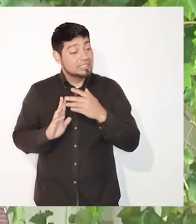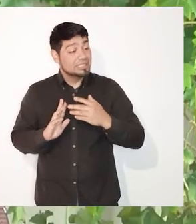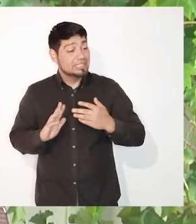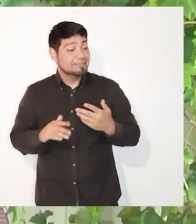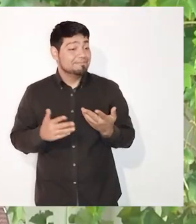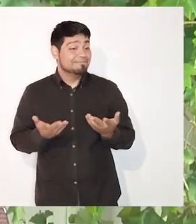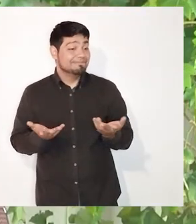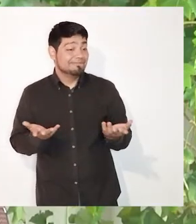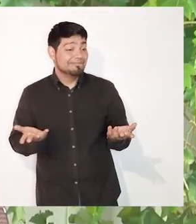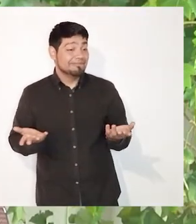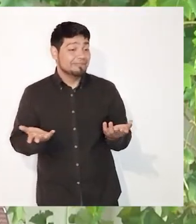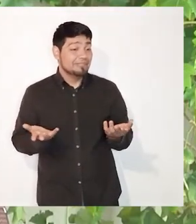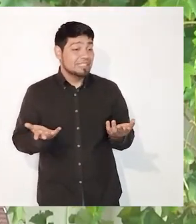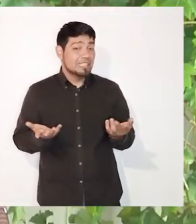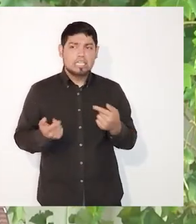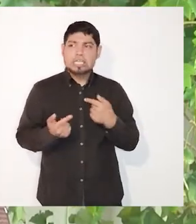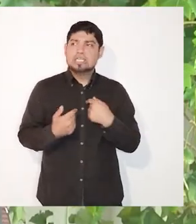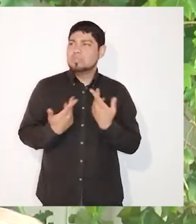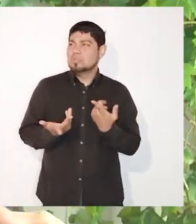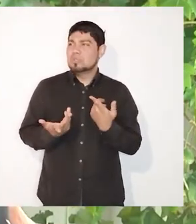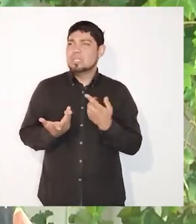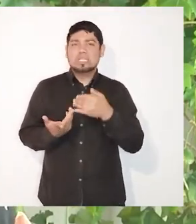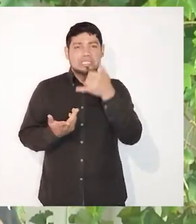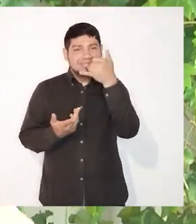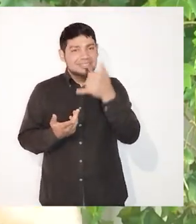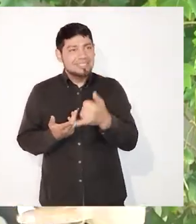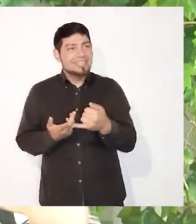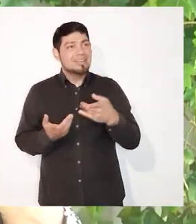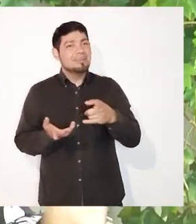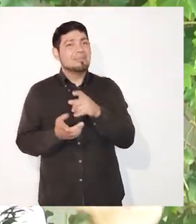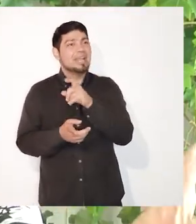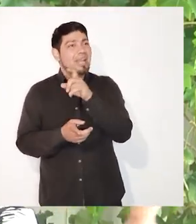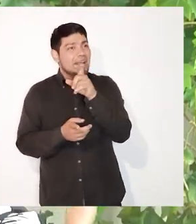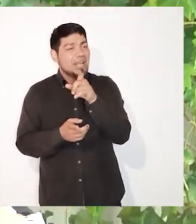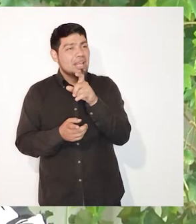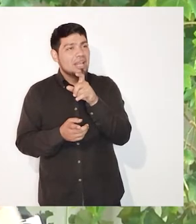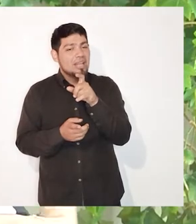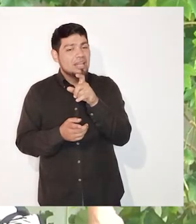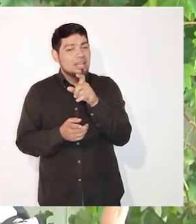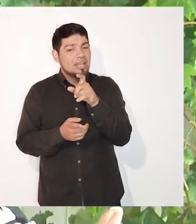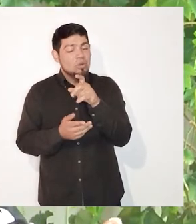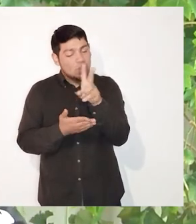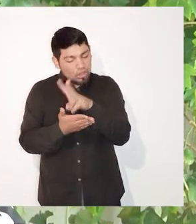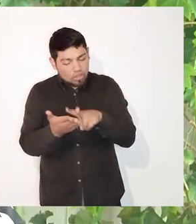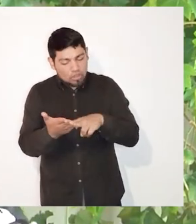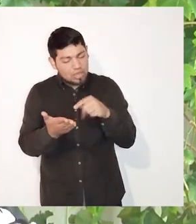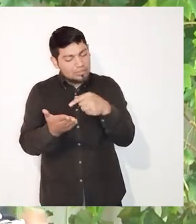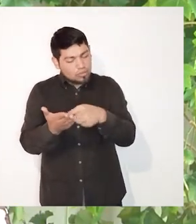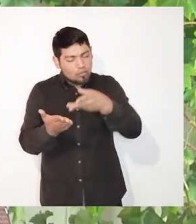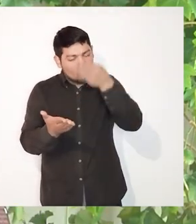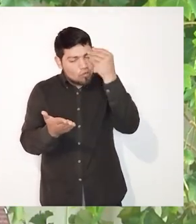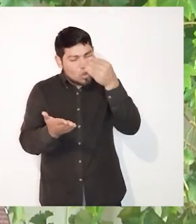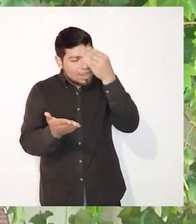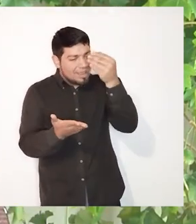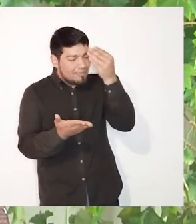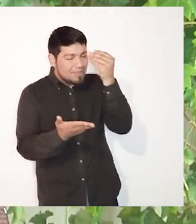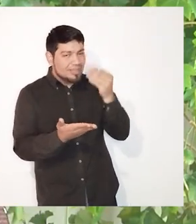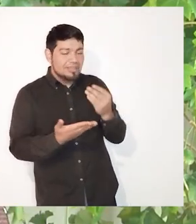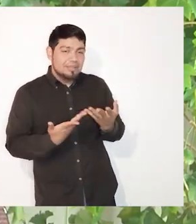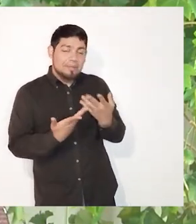No sé si tengo alguna influencia. Bueno, al final uno siempre recibe influencias de los escritores que lee,